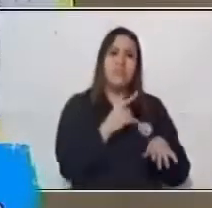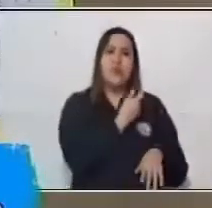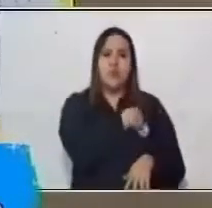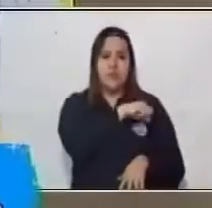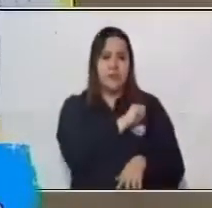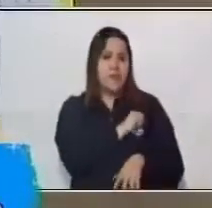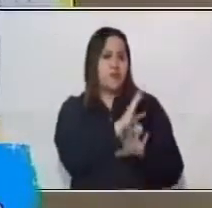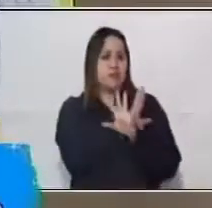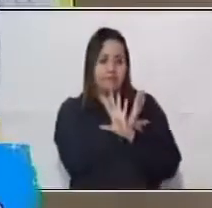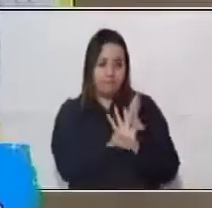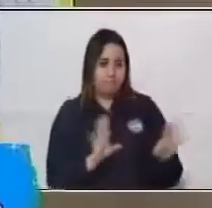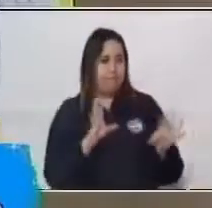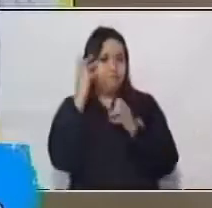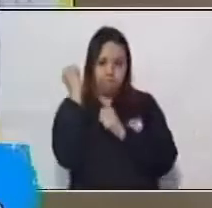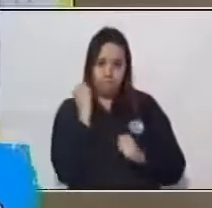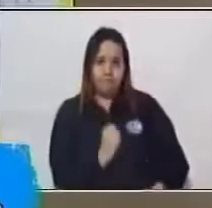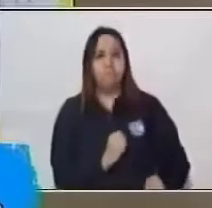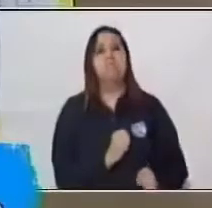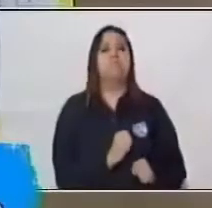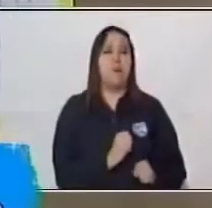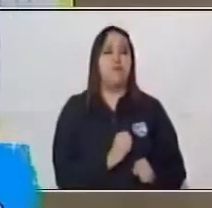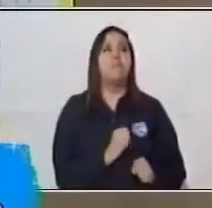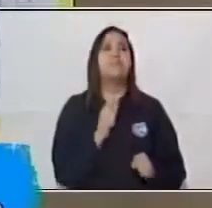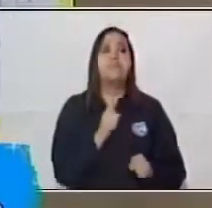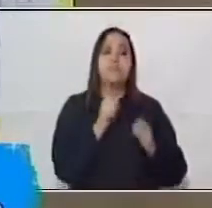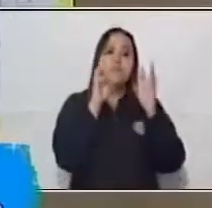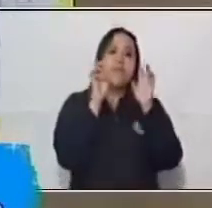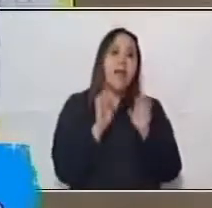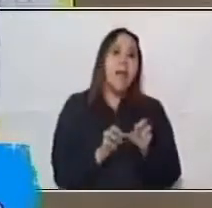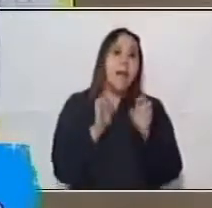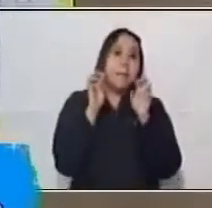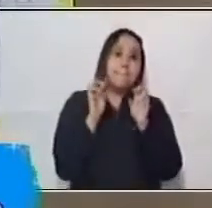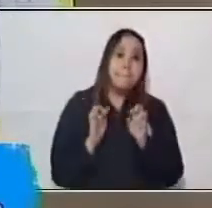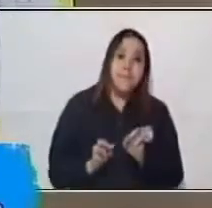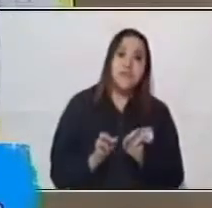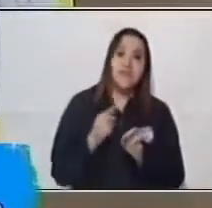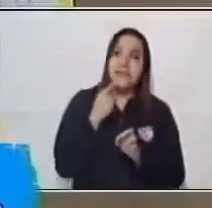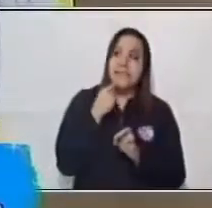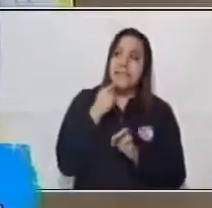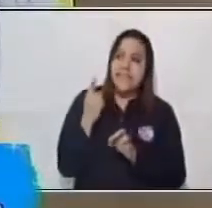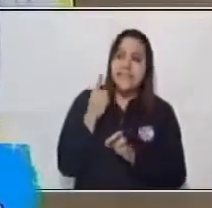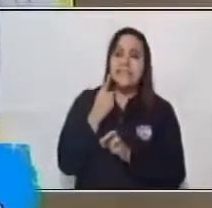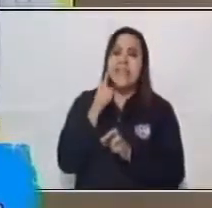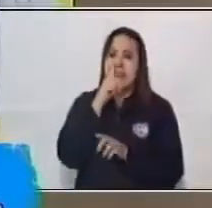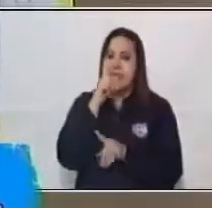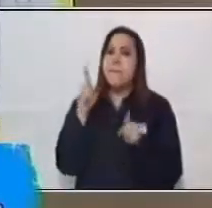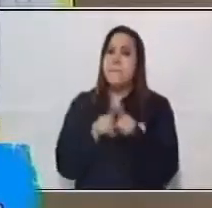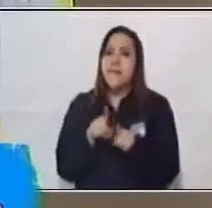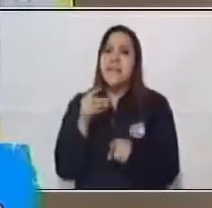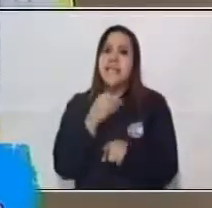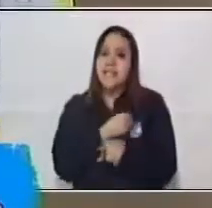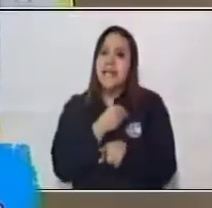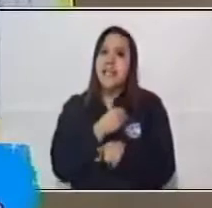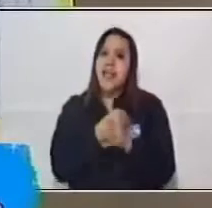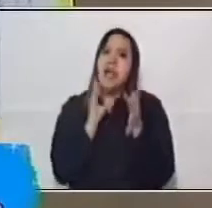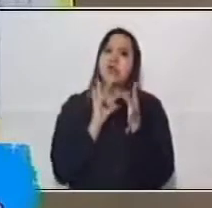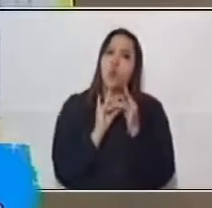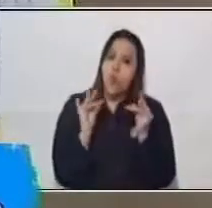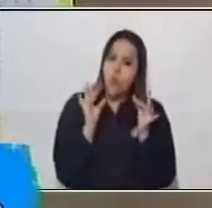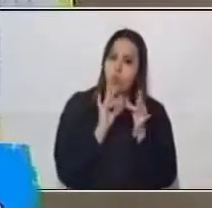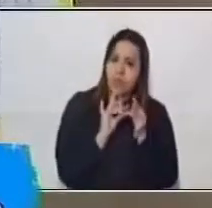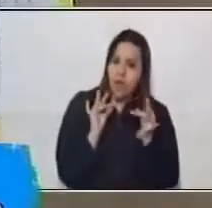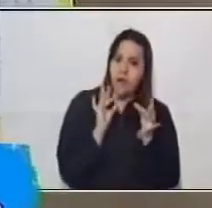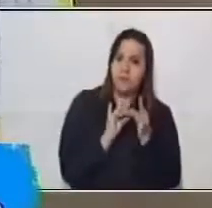personas que querían manifestar su literatura y su forma de pensar, pero principalmente